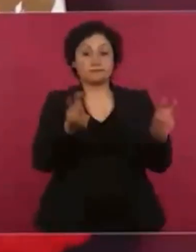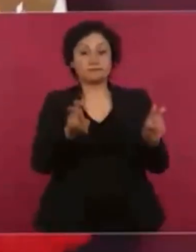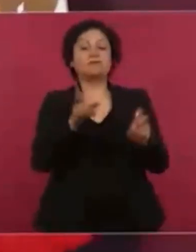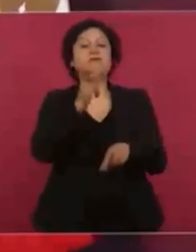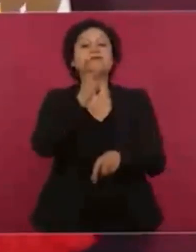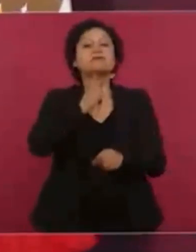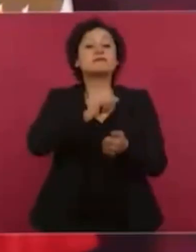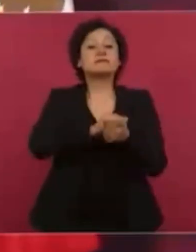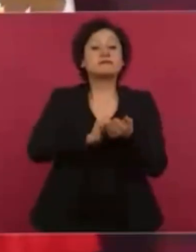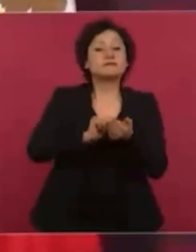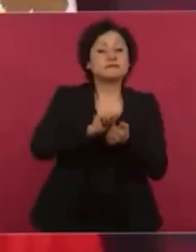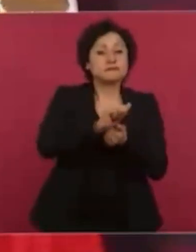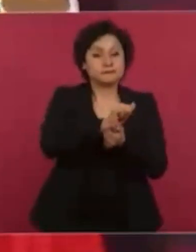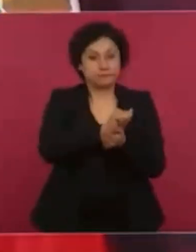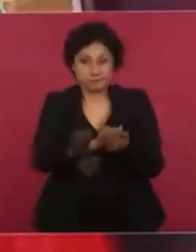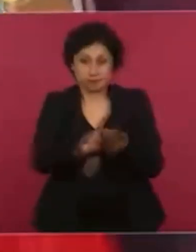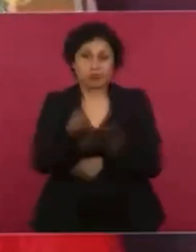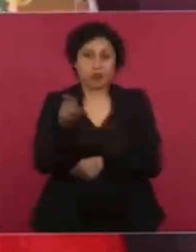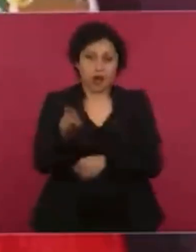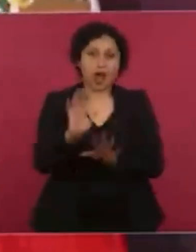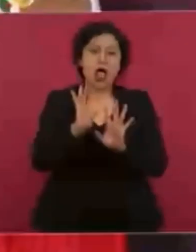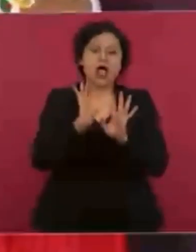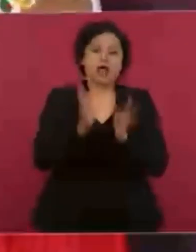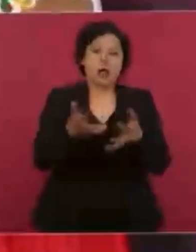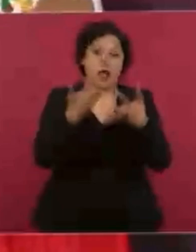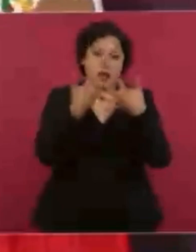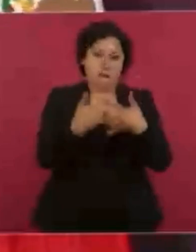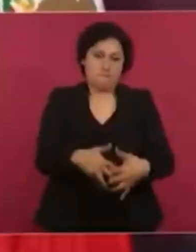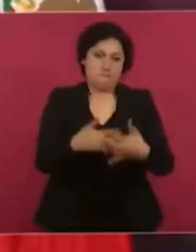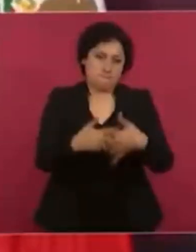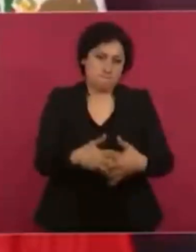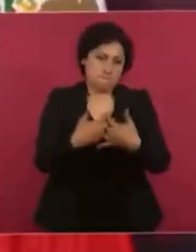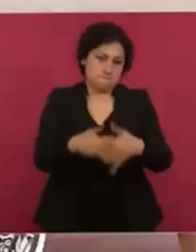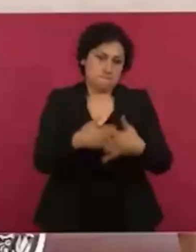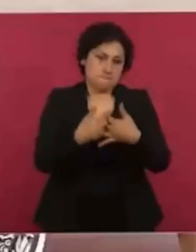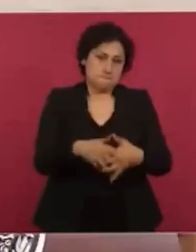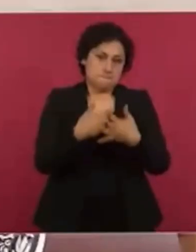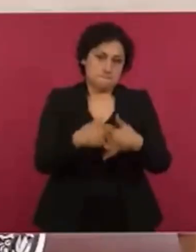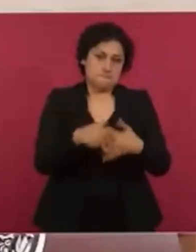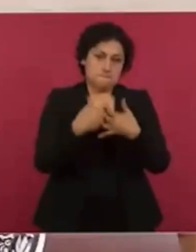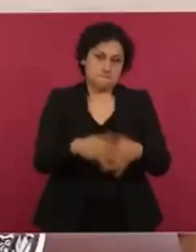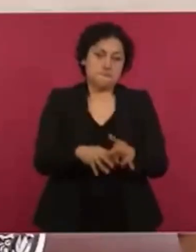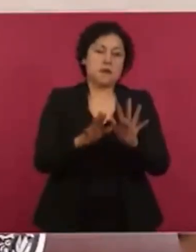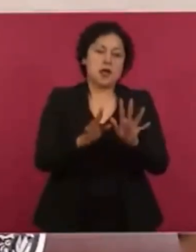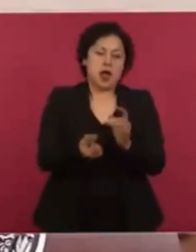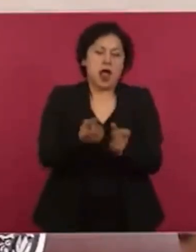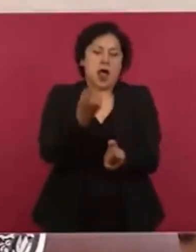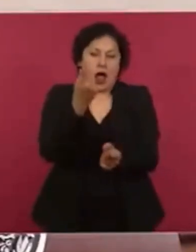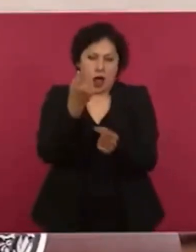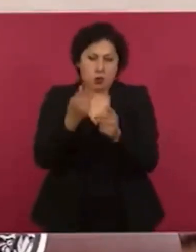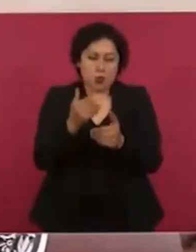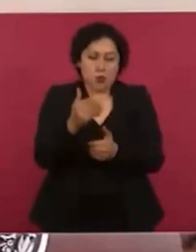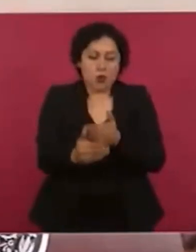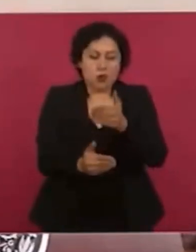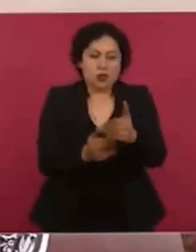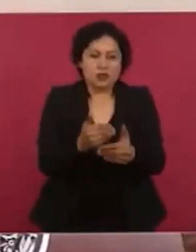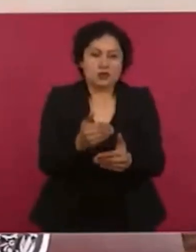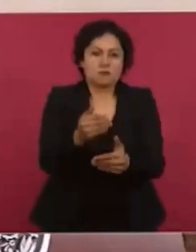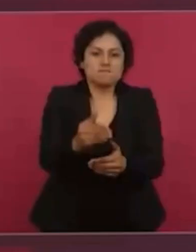produciendo, faltan procesos de refinación, pero ya está